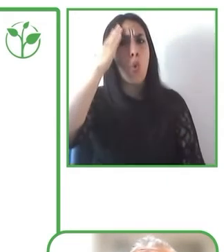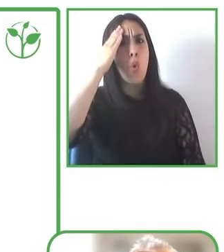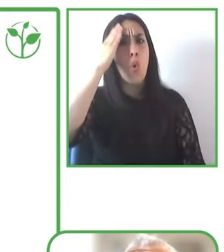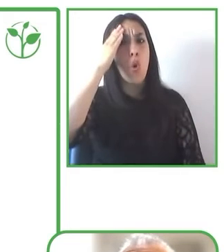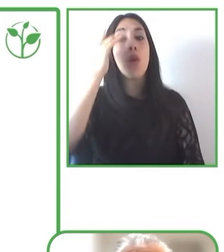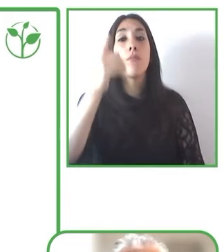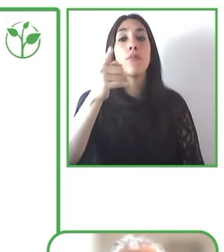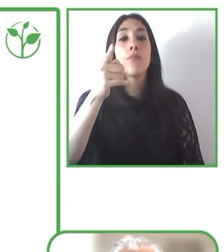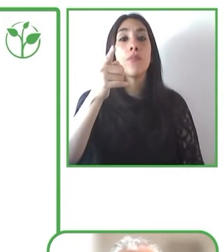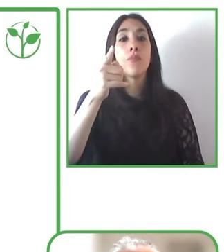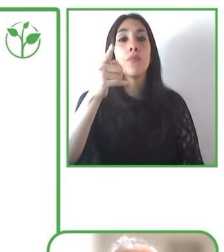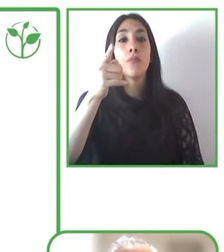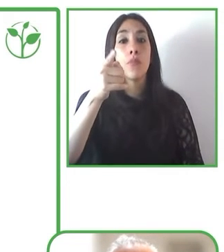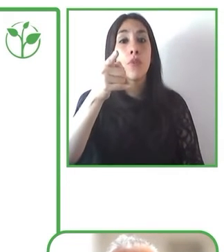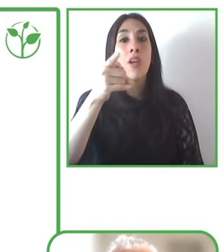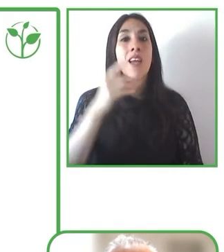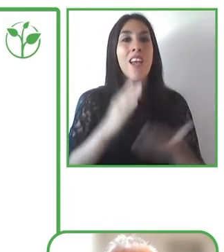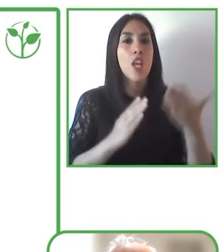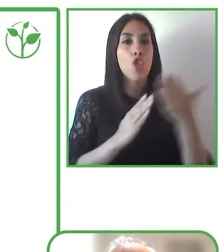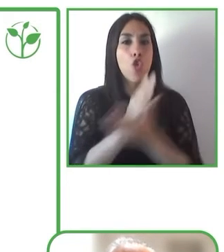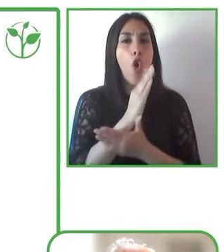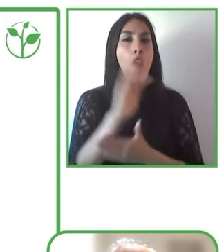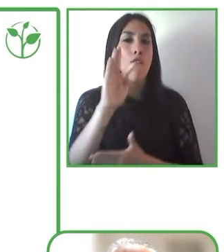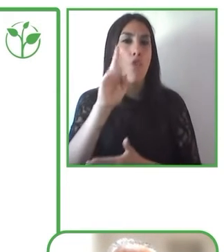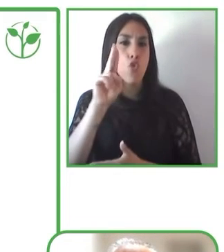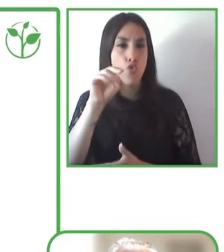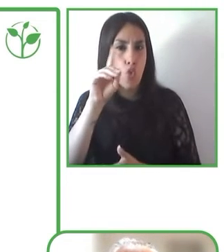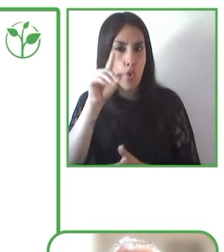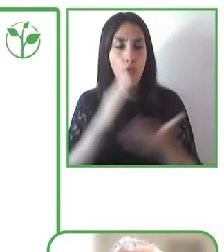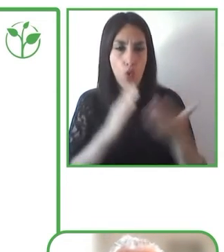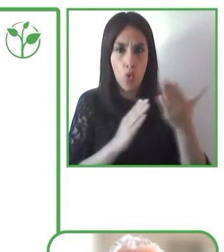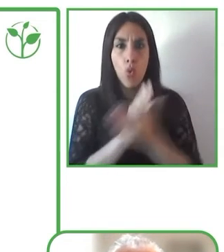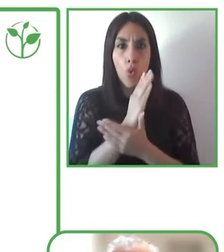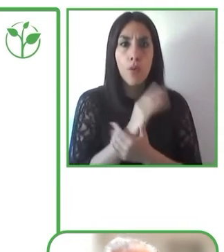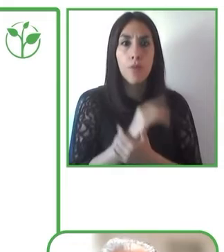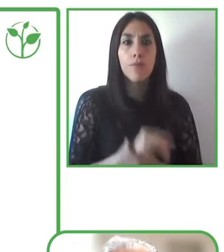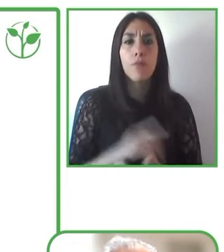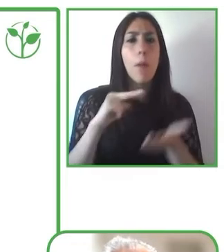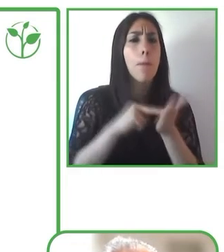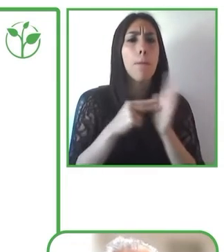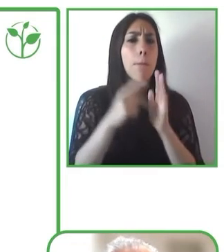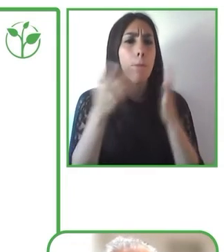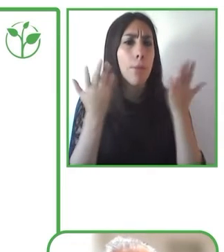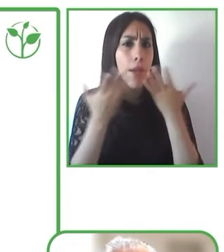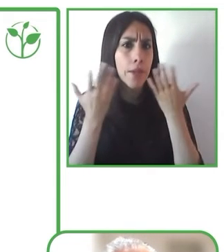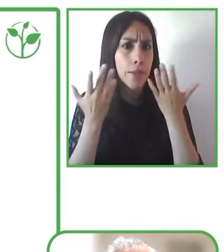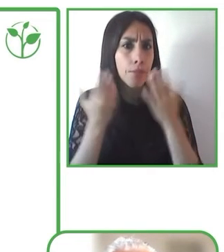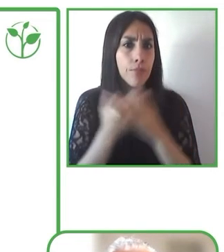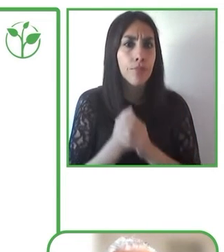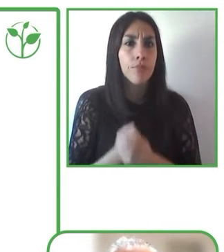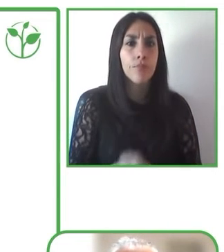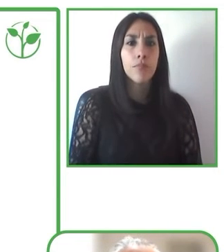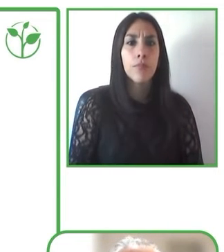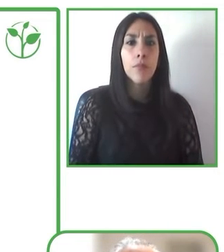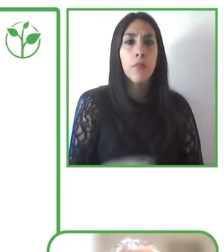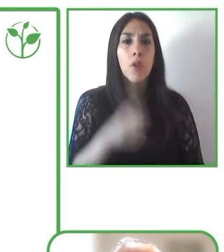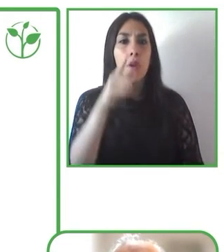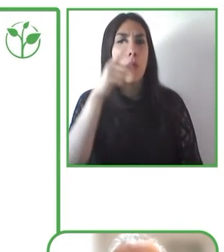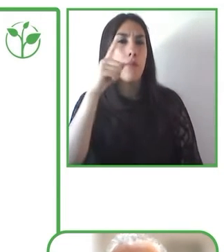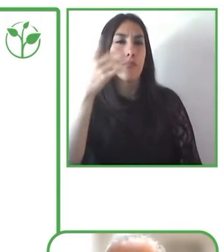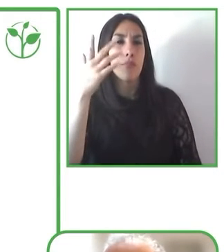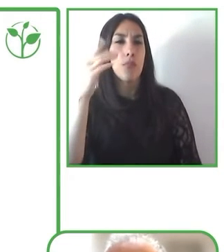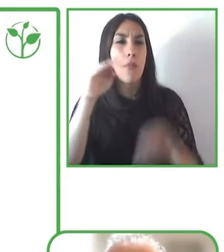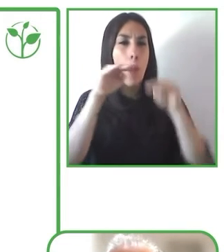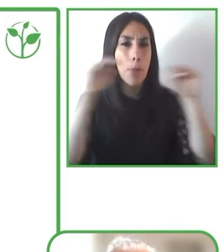demasiadas ocasiones se olvida que cientos de miles de personas con discapacidad intelectual o del desarrollo